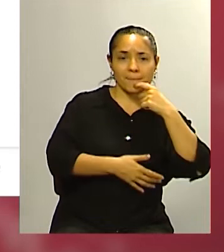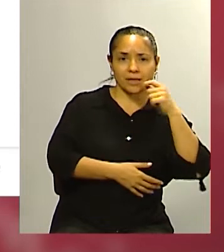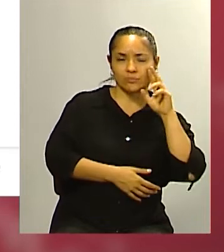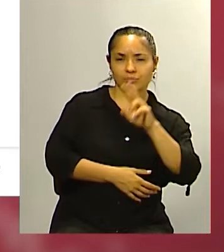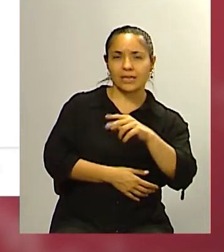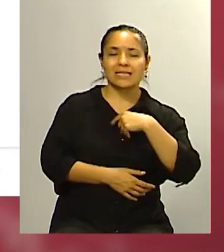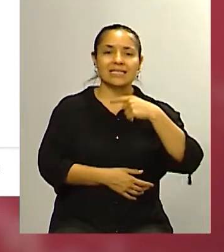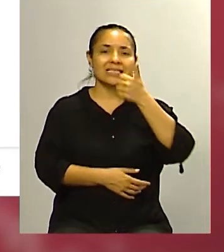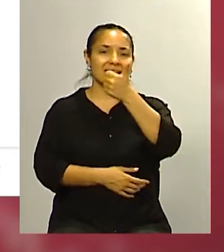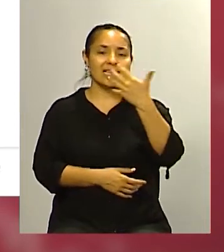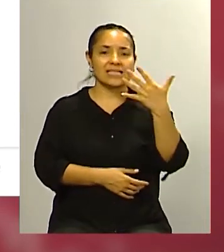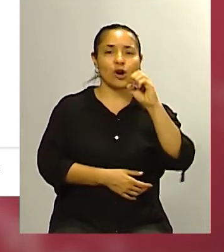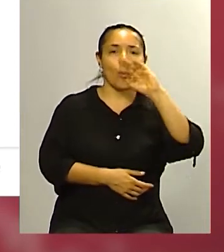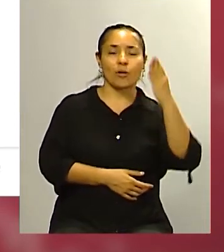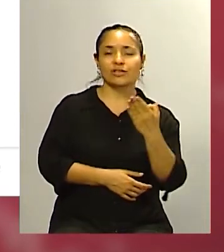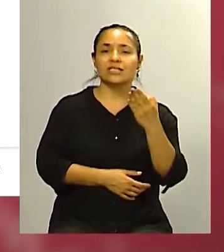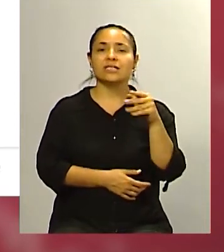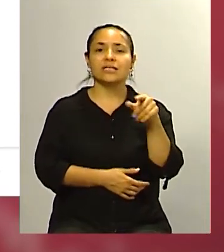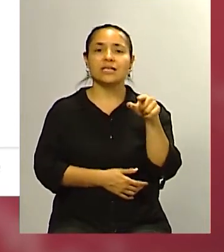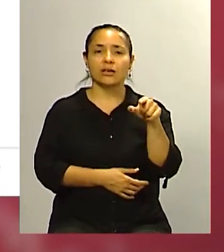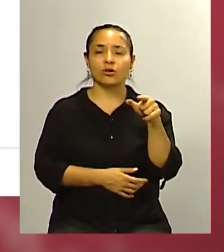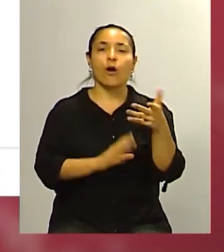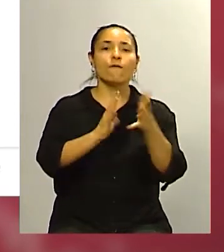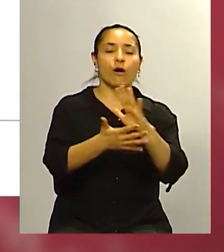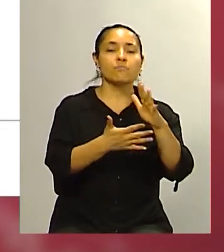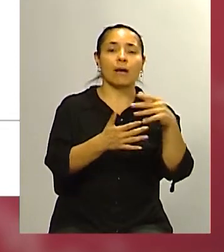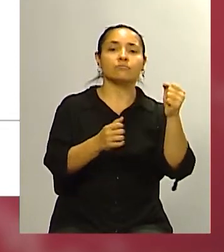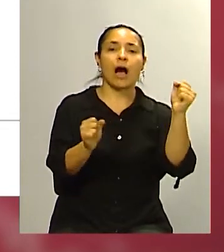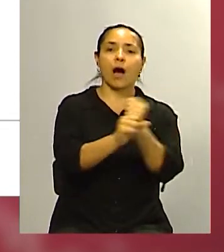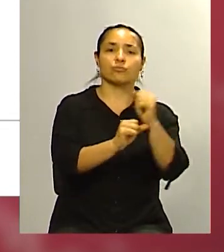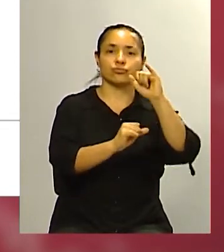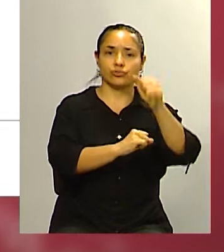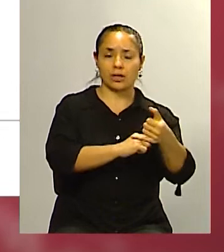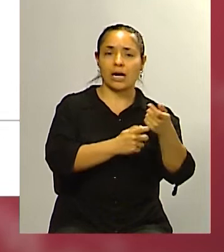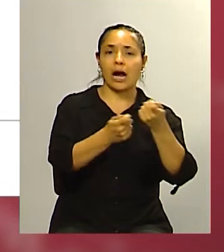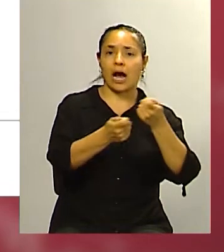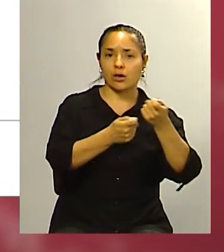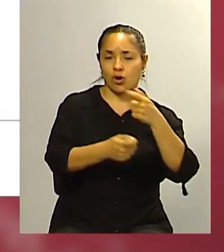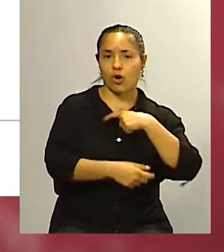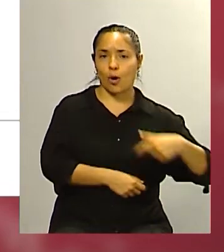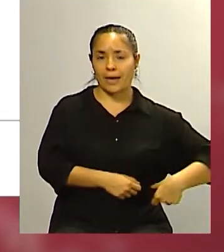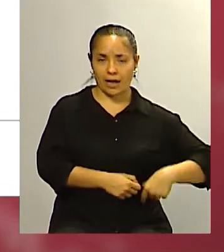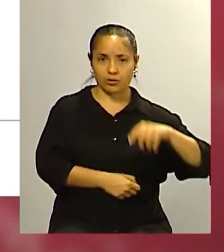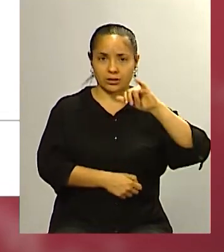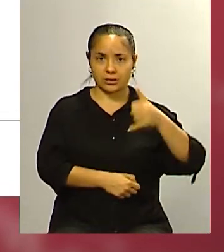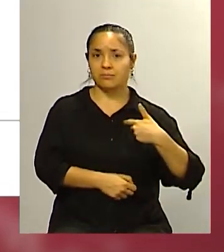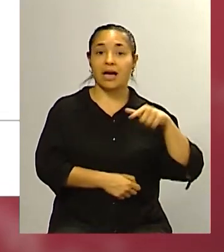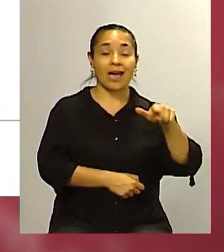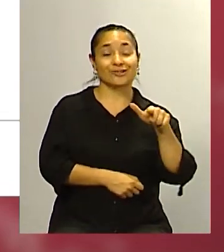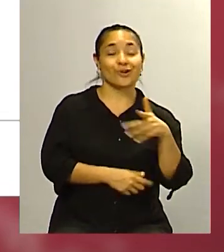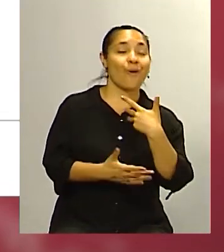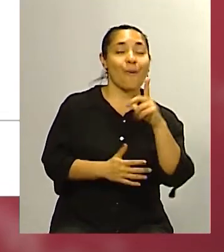65% de aprobación con la gestión del gobernador lo cual no es menor